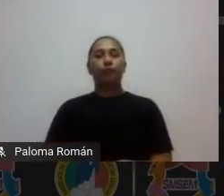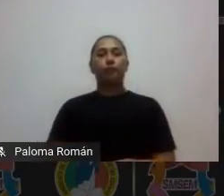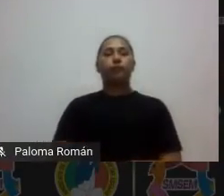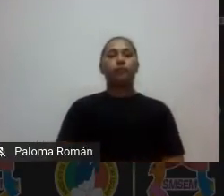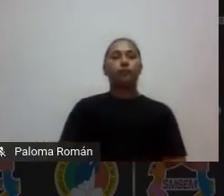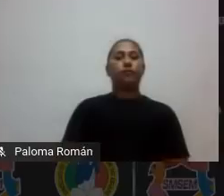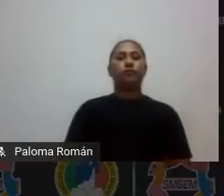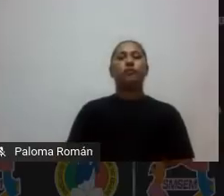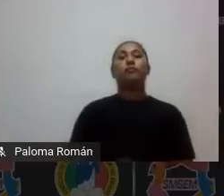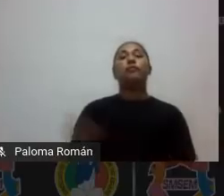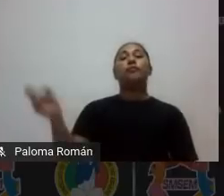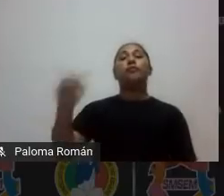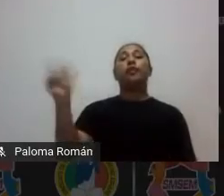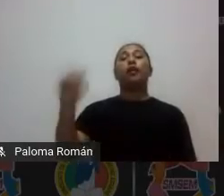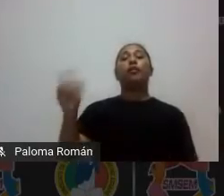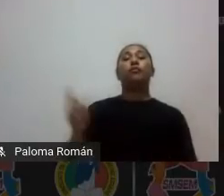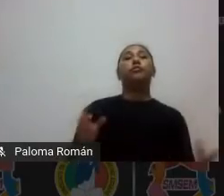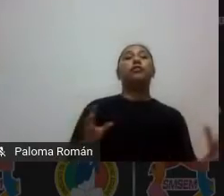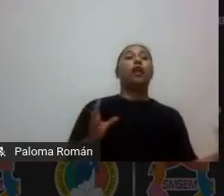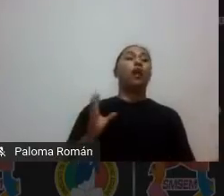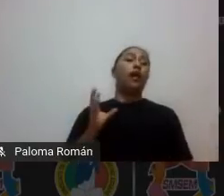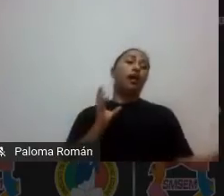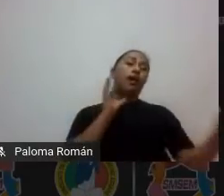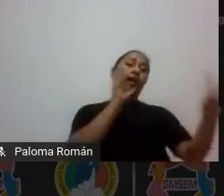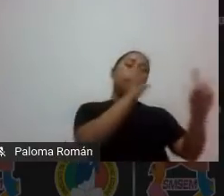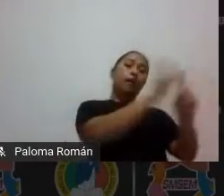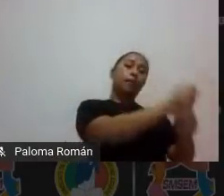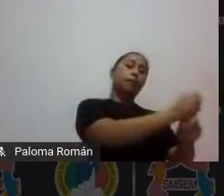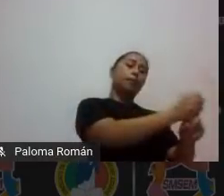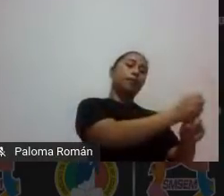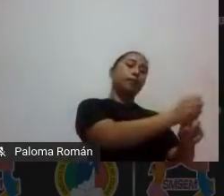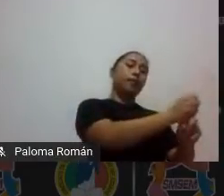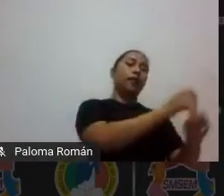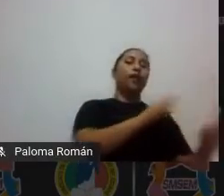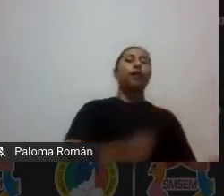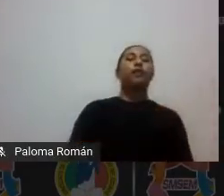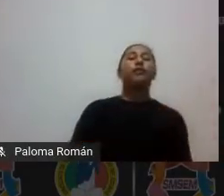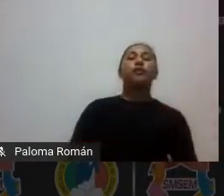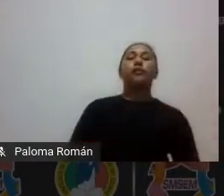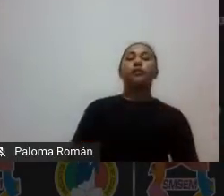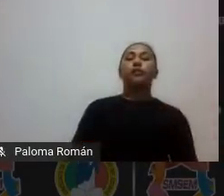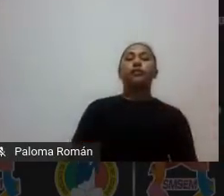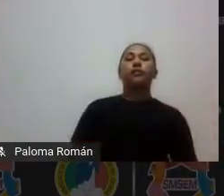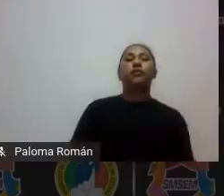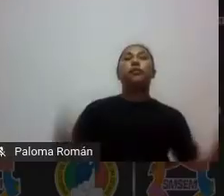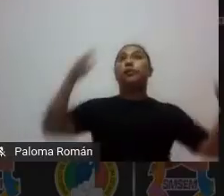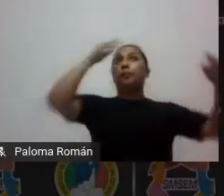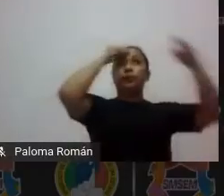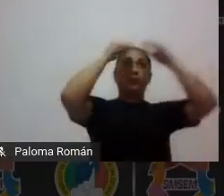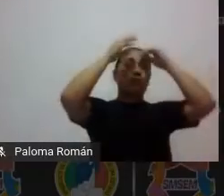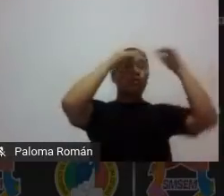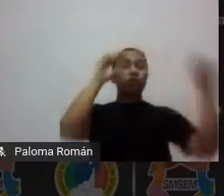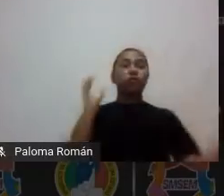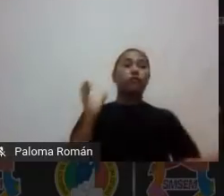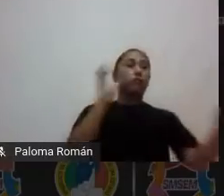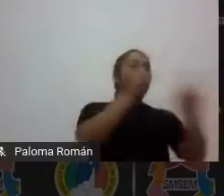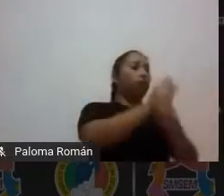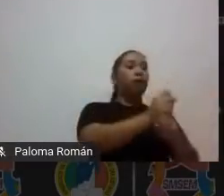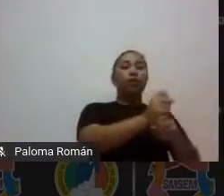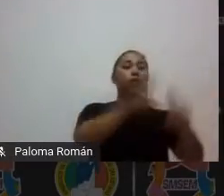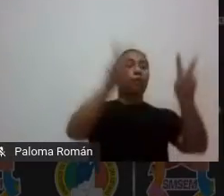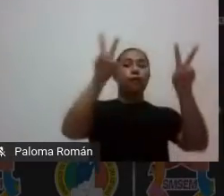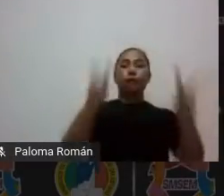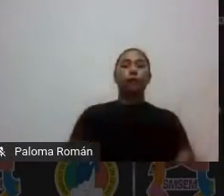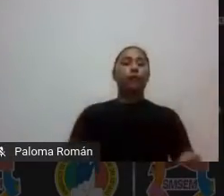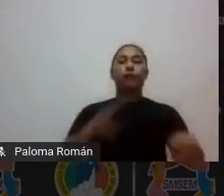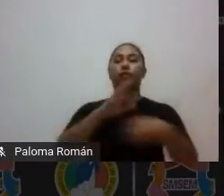cuál es el nivel de logro para que tú declares idónea o competencia lograda la situación de aprendizaje